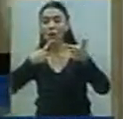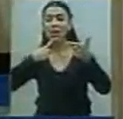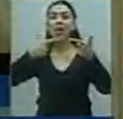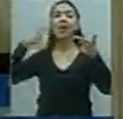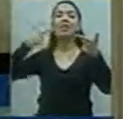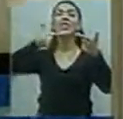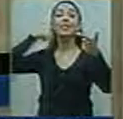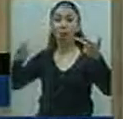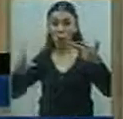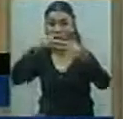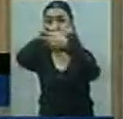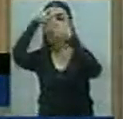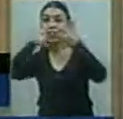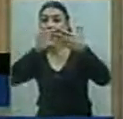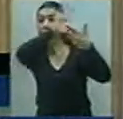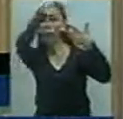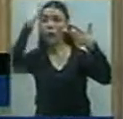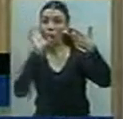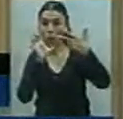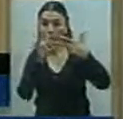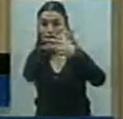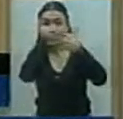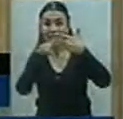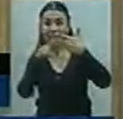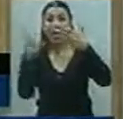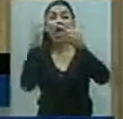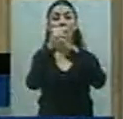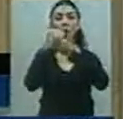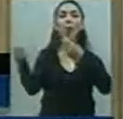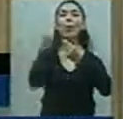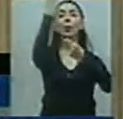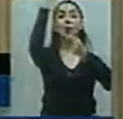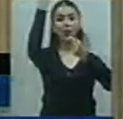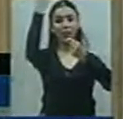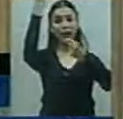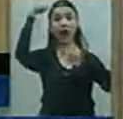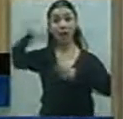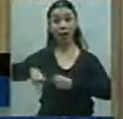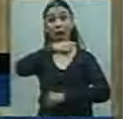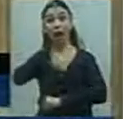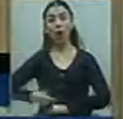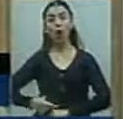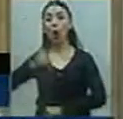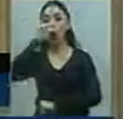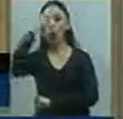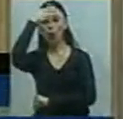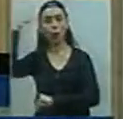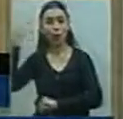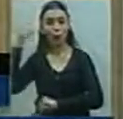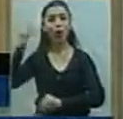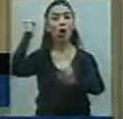Luis. Y este gobierno, el gobierno de Gerardo Morales, puso el movimiento y a trabajar y estamos